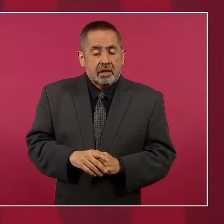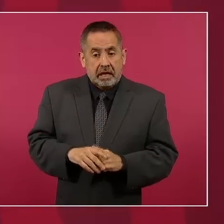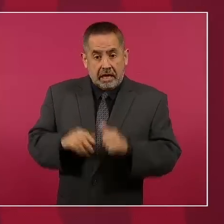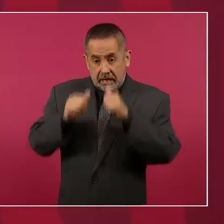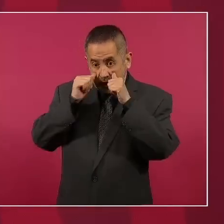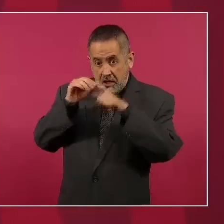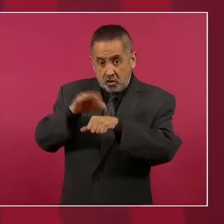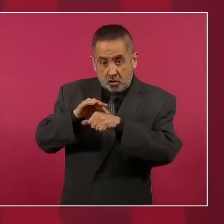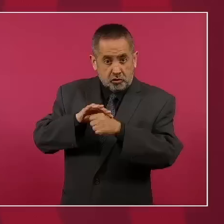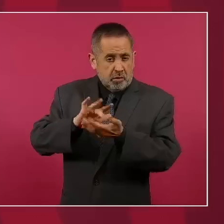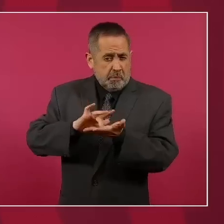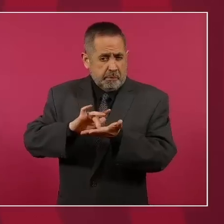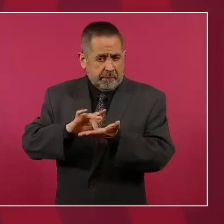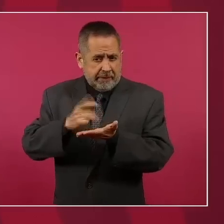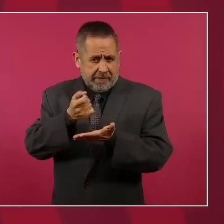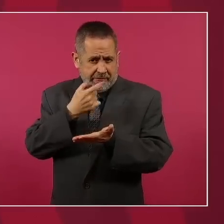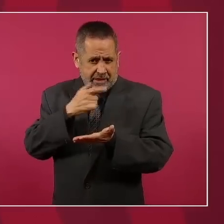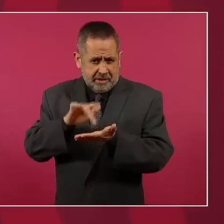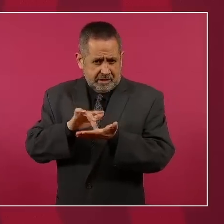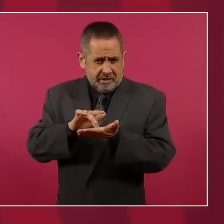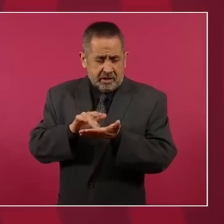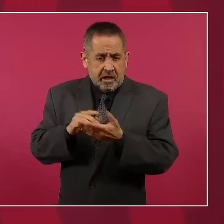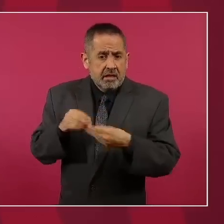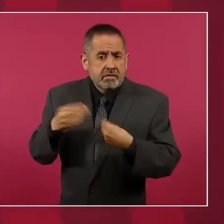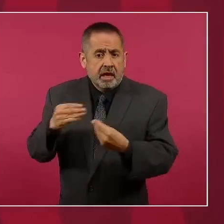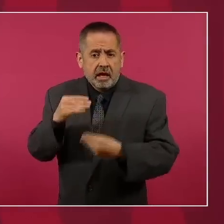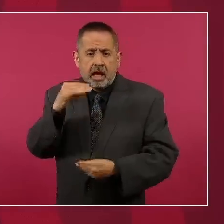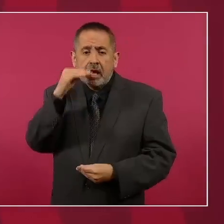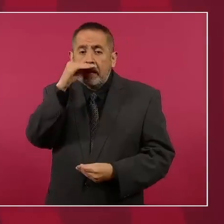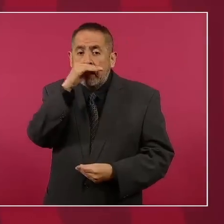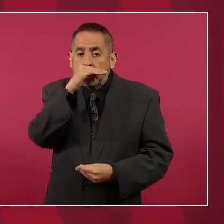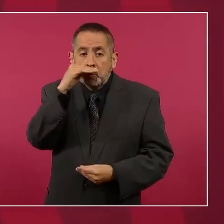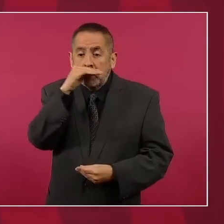médica, los medicamentos son gratuitos.